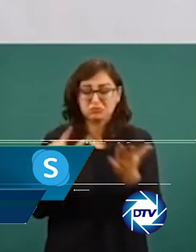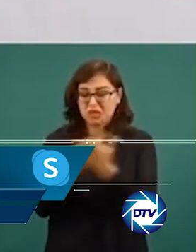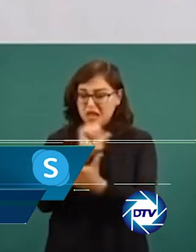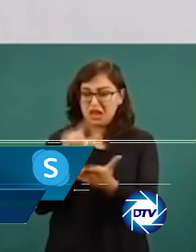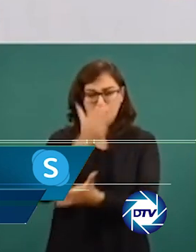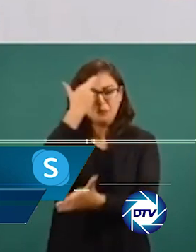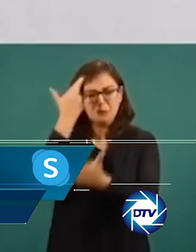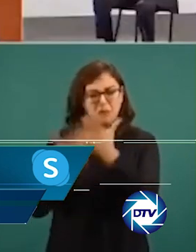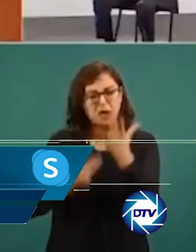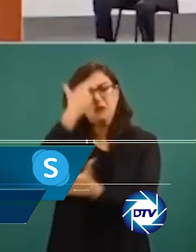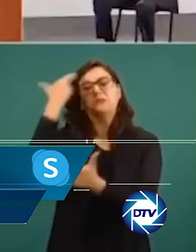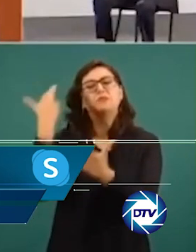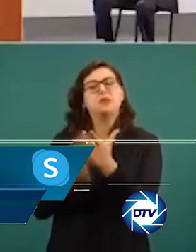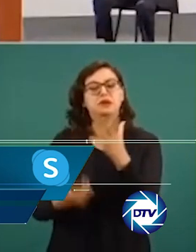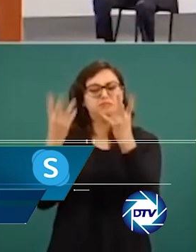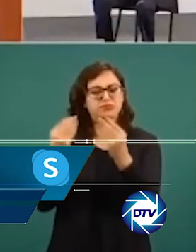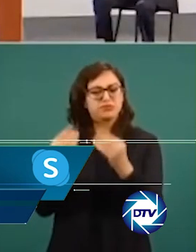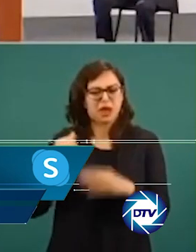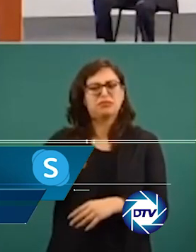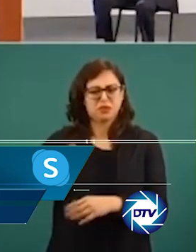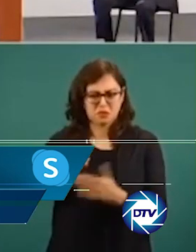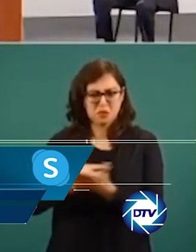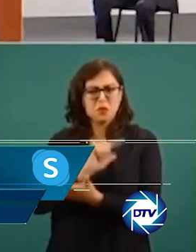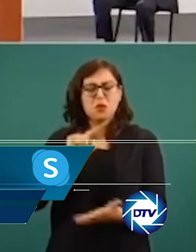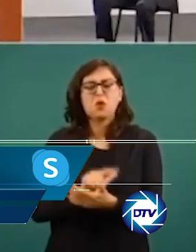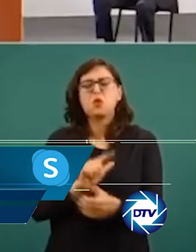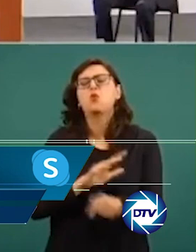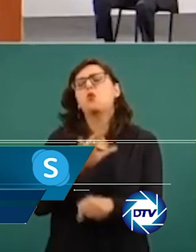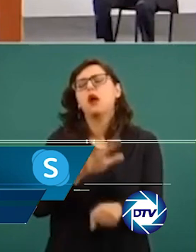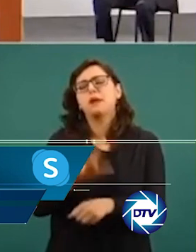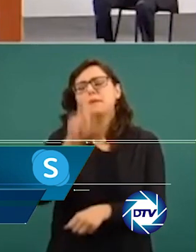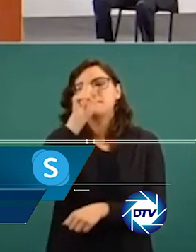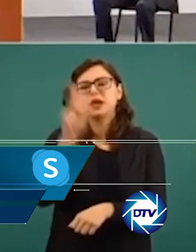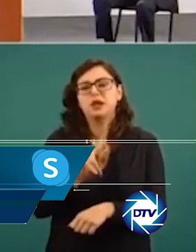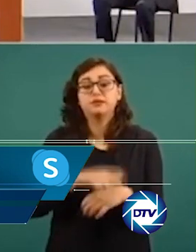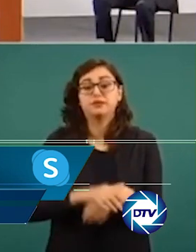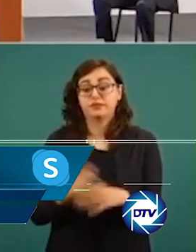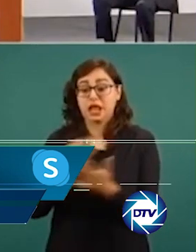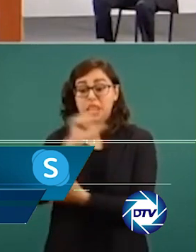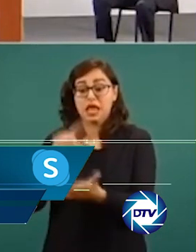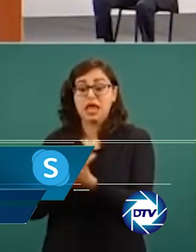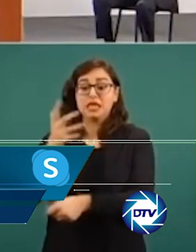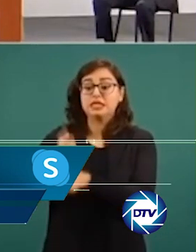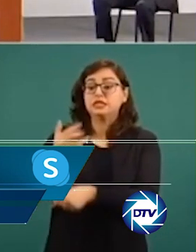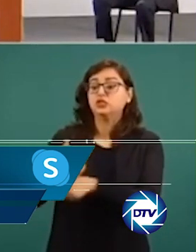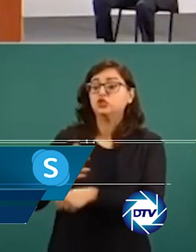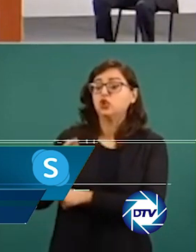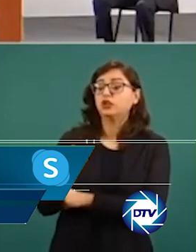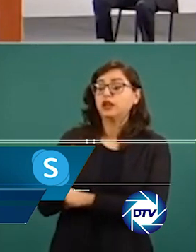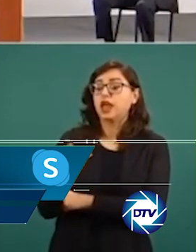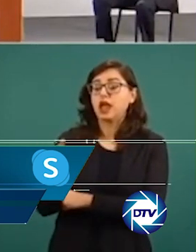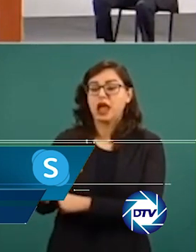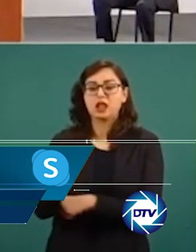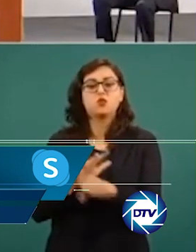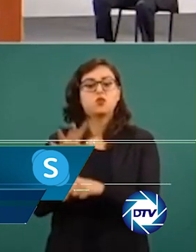respetuosa al rey de España y ni siquiera tuvieron la delicadeza de responderla. Les faltó humildad, dijo. Pero no solo